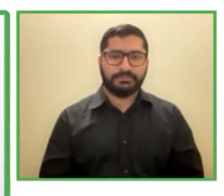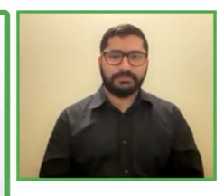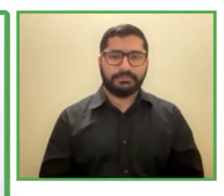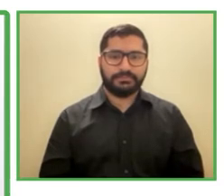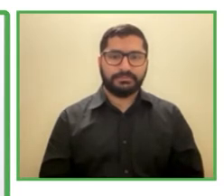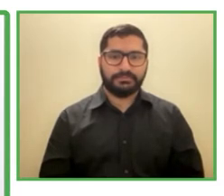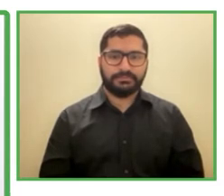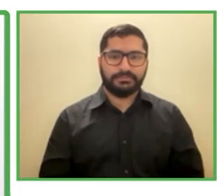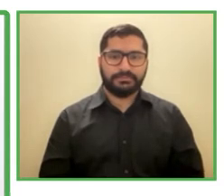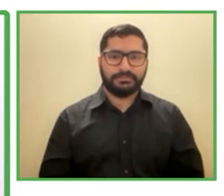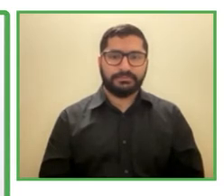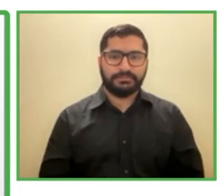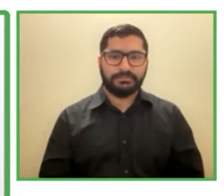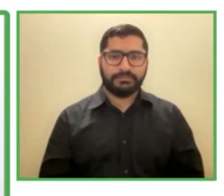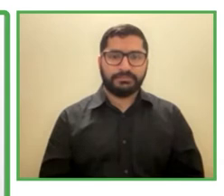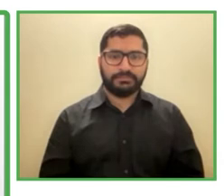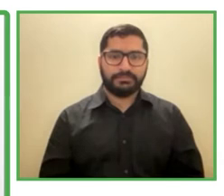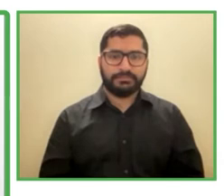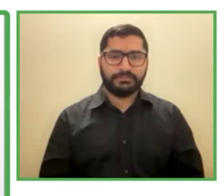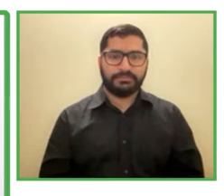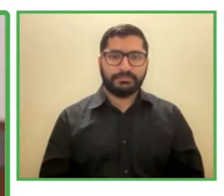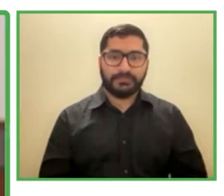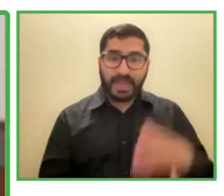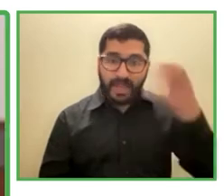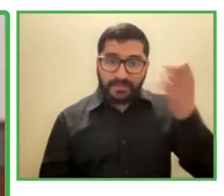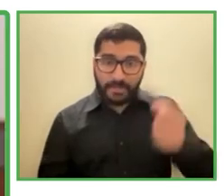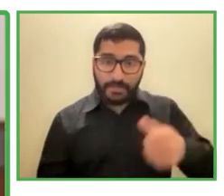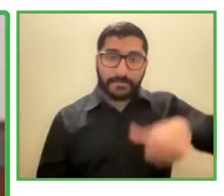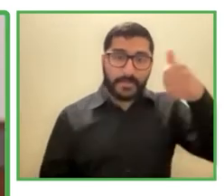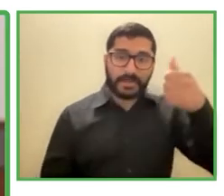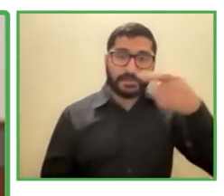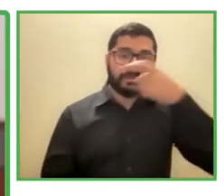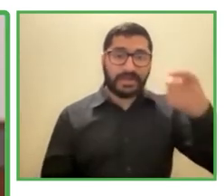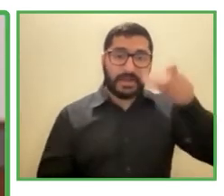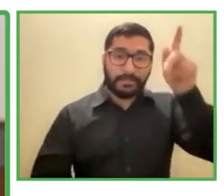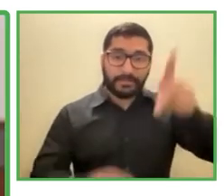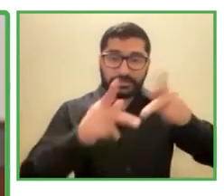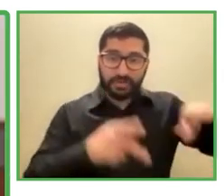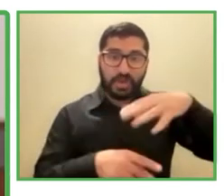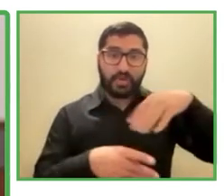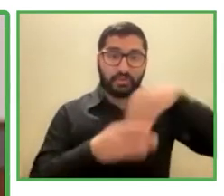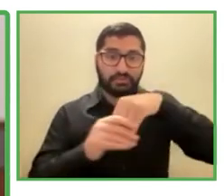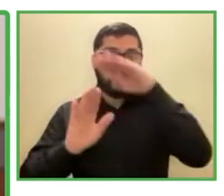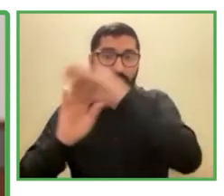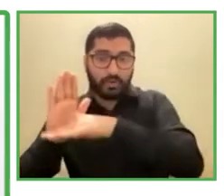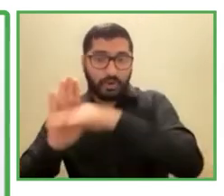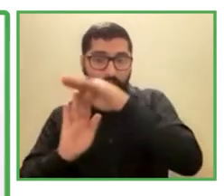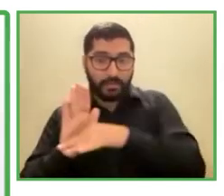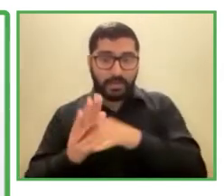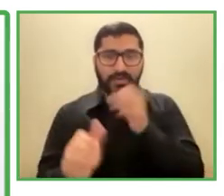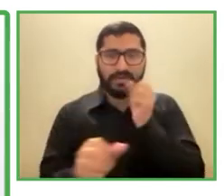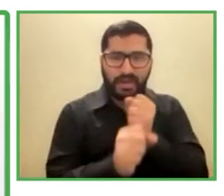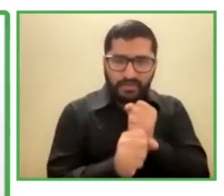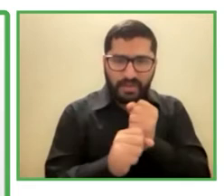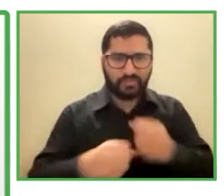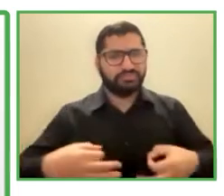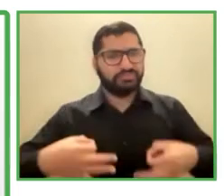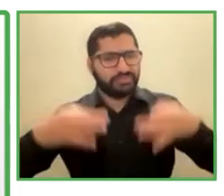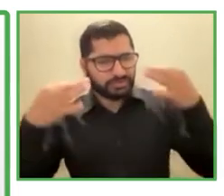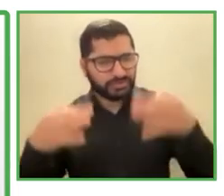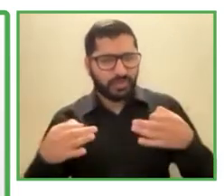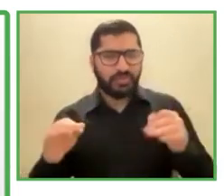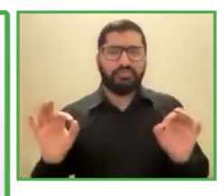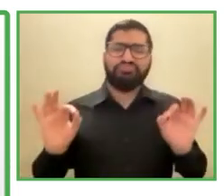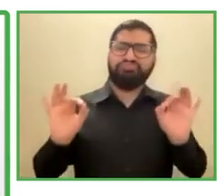Tenemos más de 100 personas en nuestra nómina, trabajando desde la seguridad, comodidad y conveniencia en sus hogares,